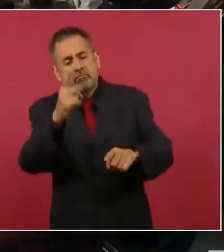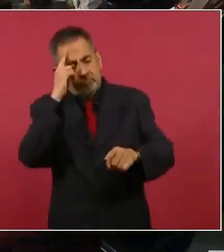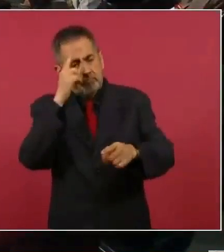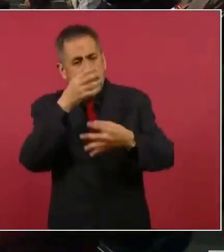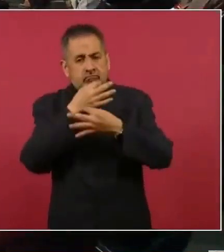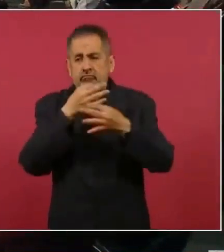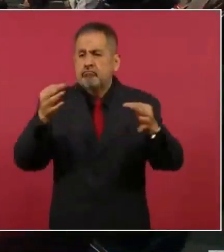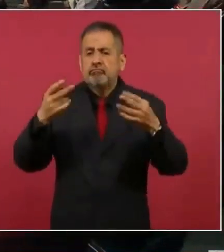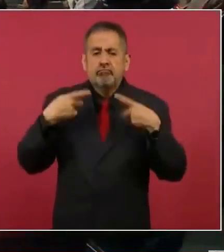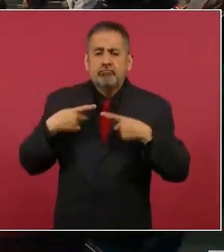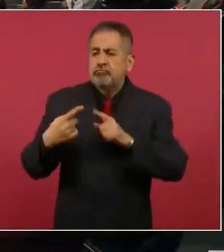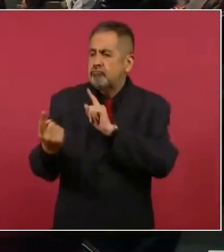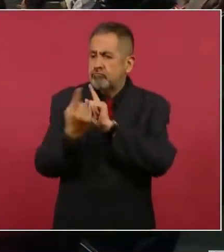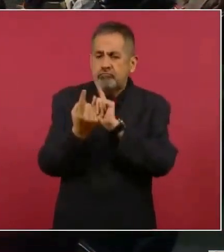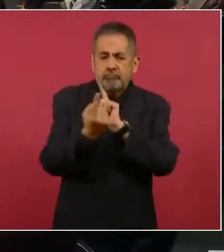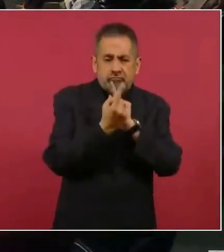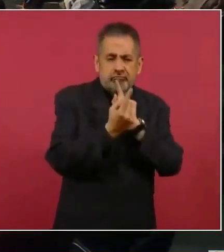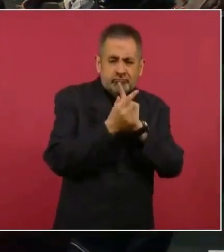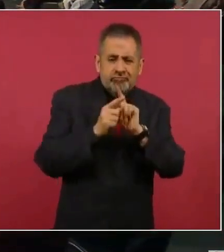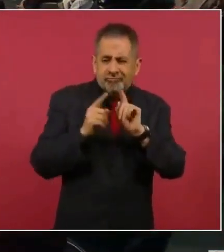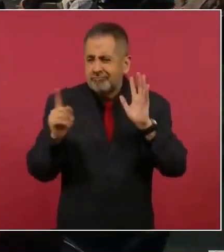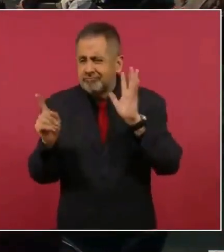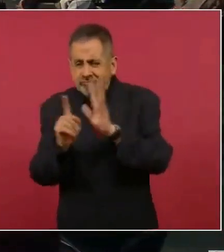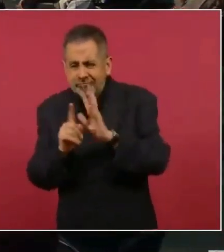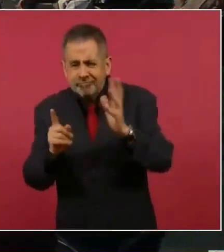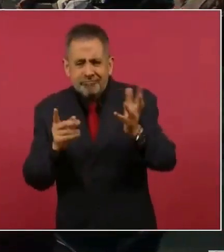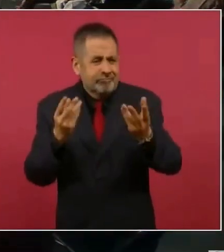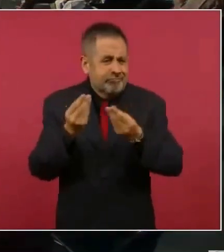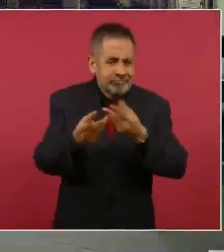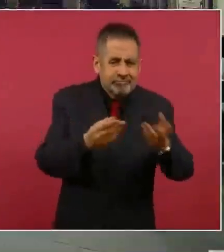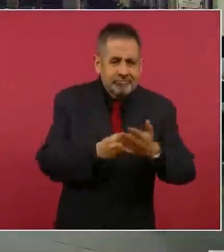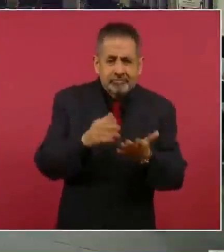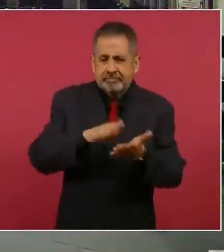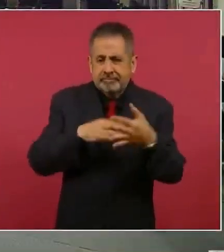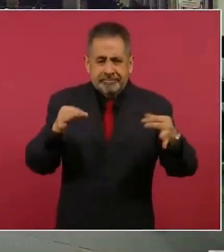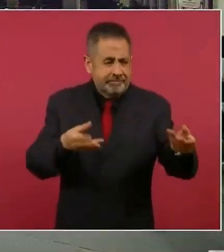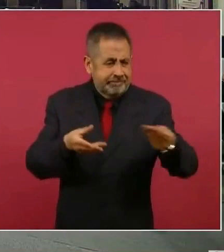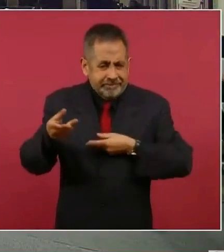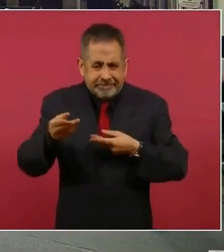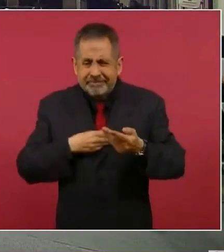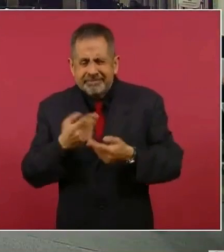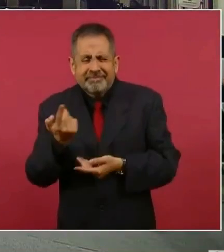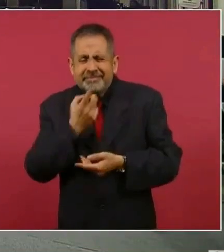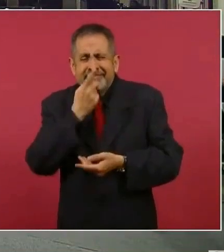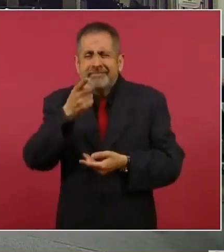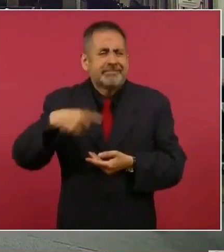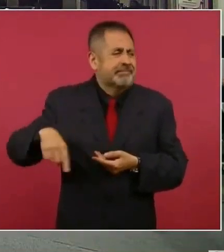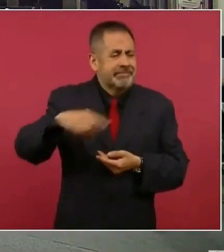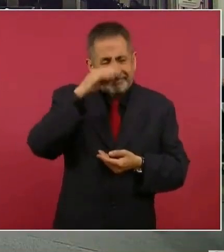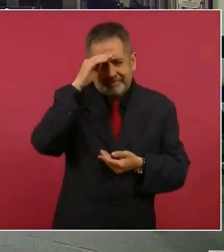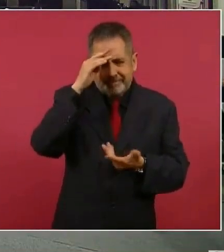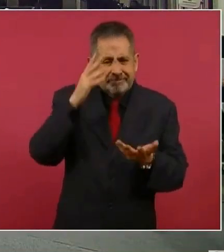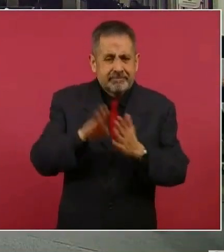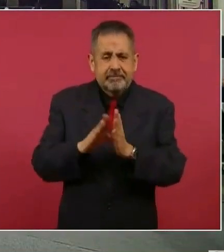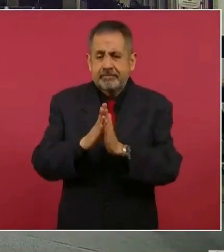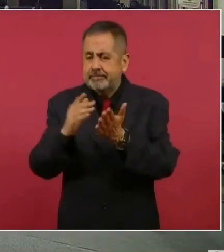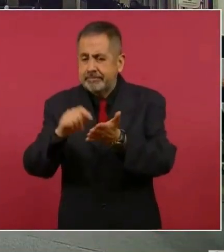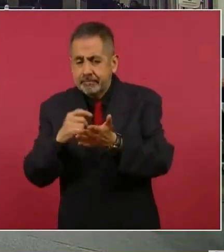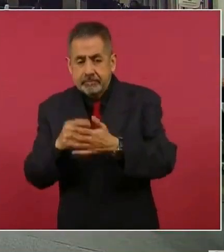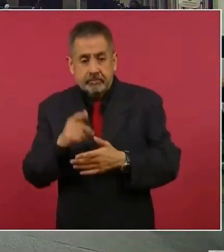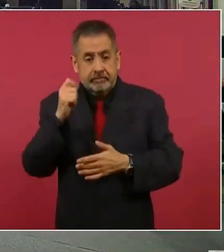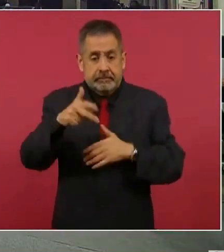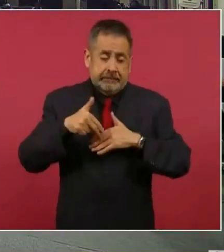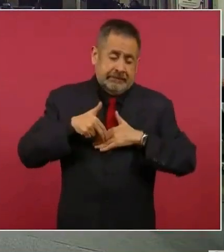Se escuchó de la gente que se acercaba a usted, le entregaban documentos, le daban mensajes, le pedían firma de sus libros, le costó trabajo